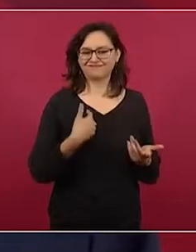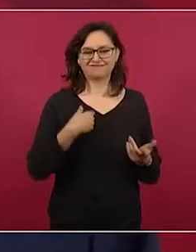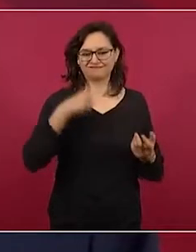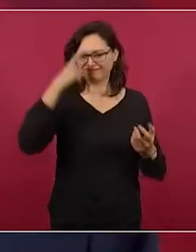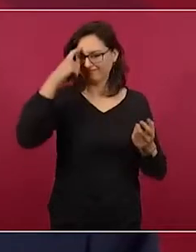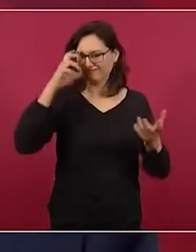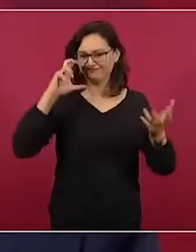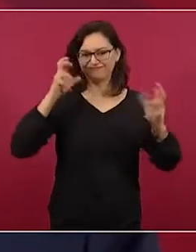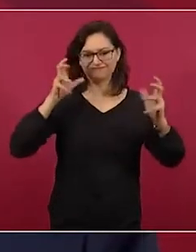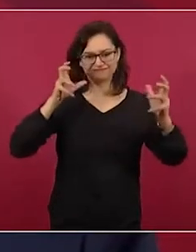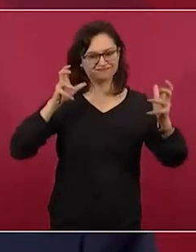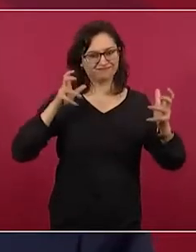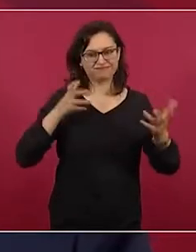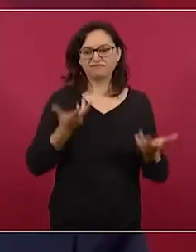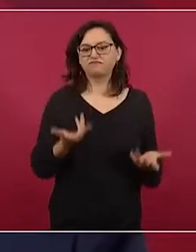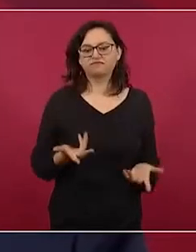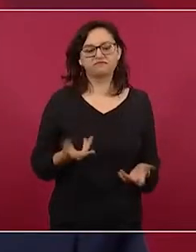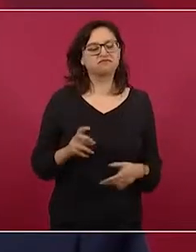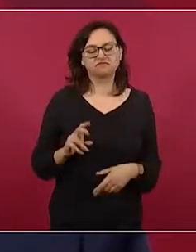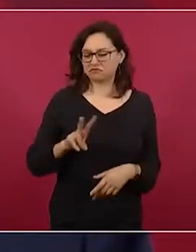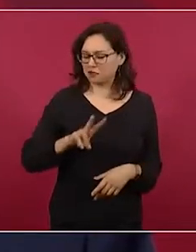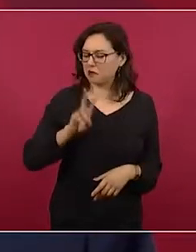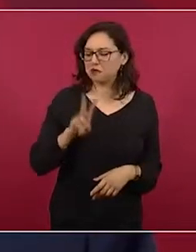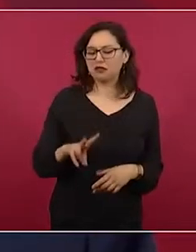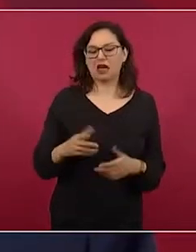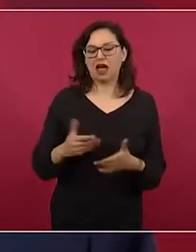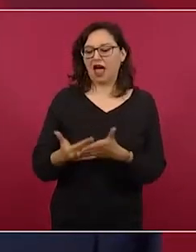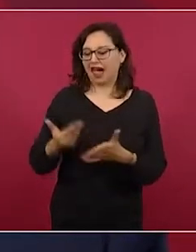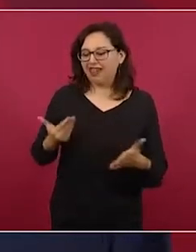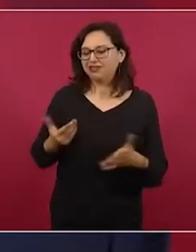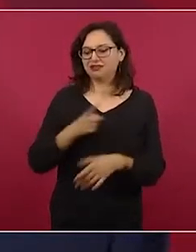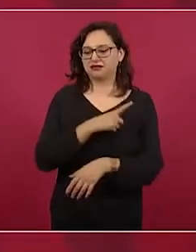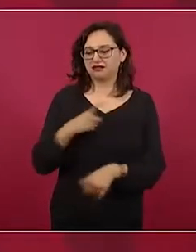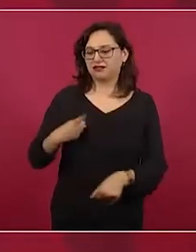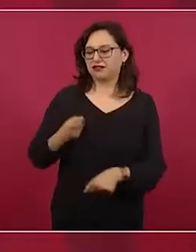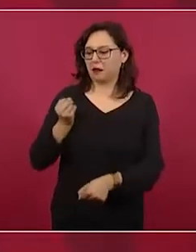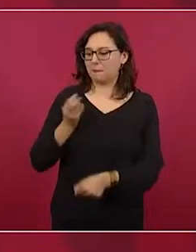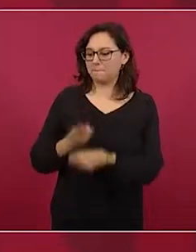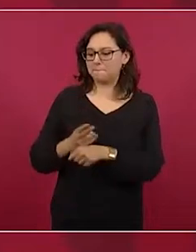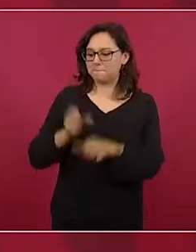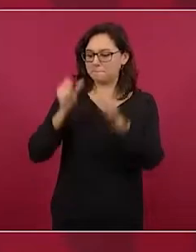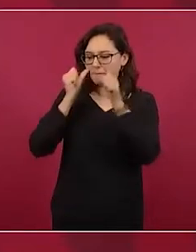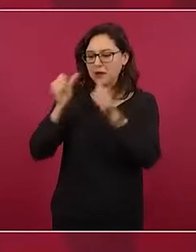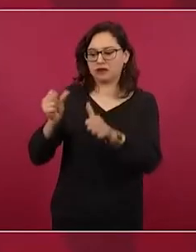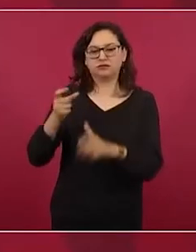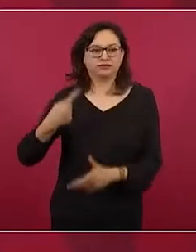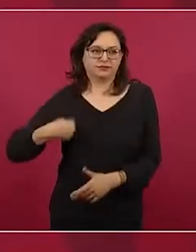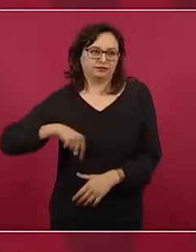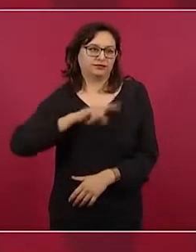en que hay que atender las causas. Lo que nosotros hemos venido